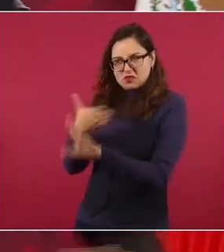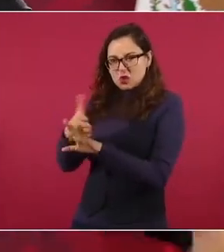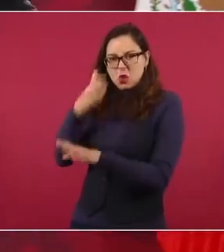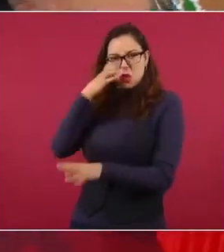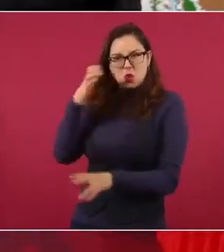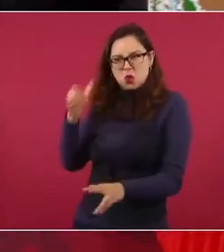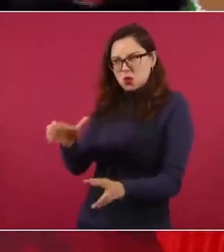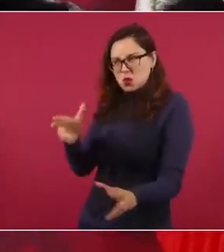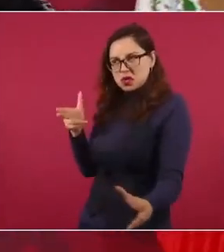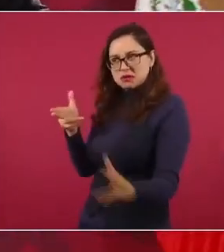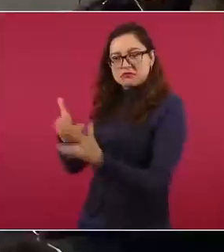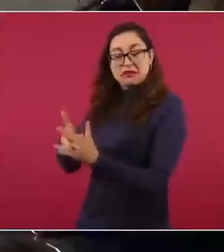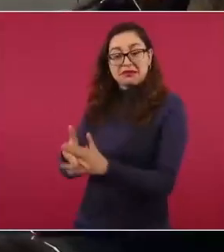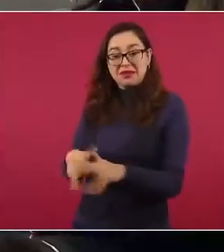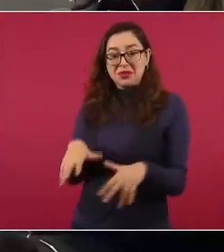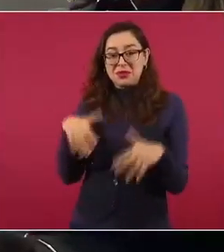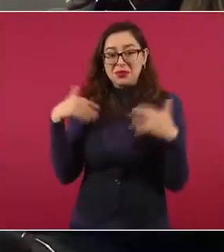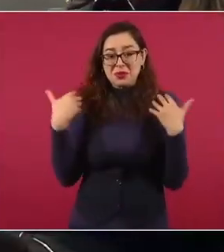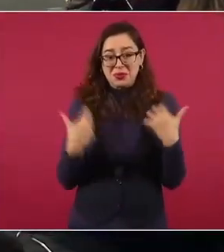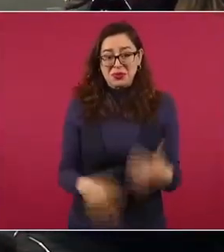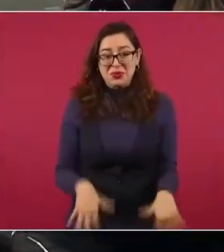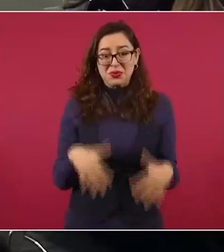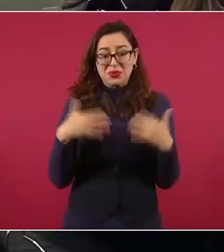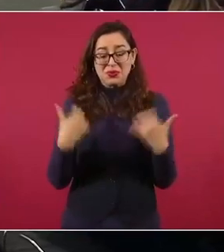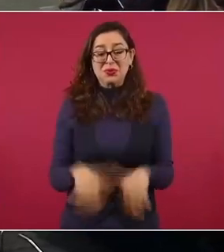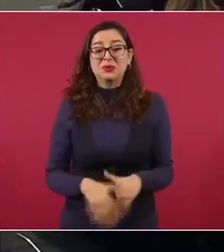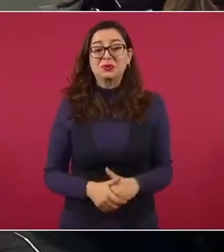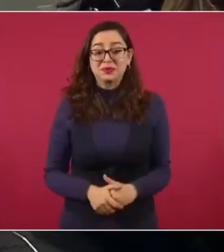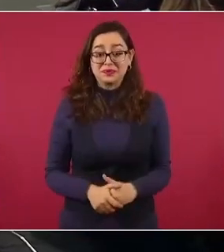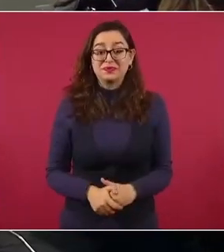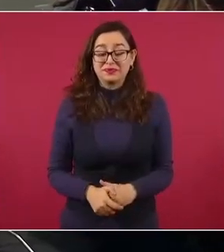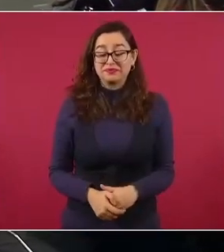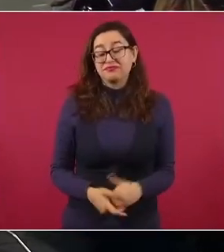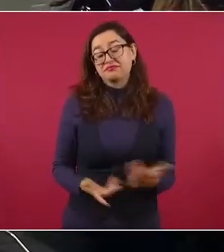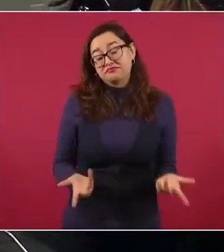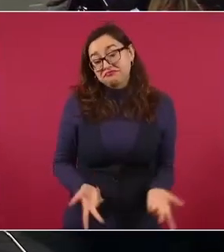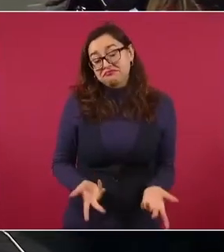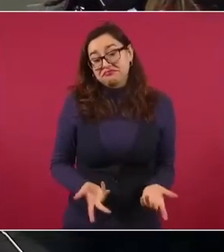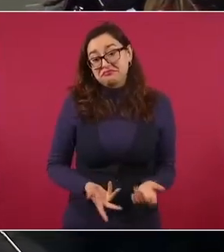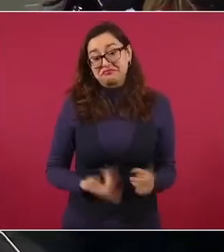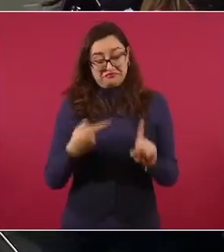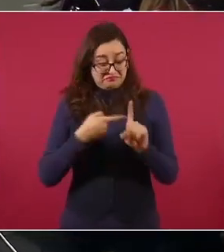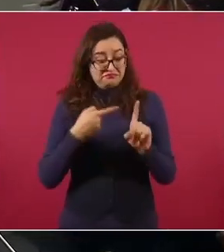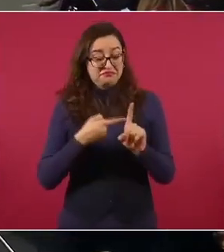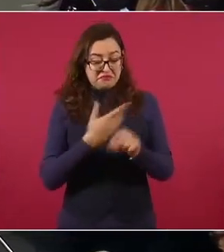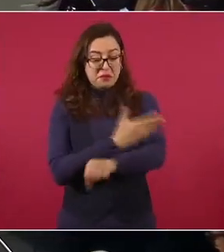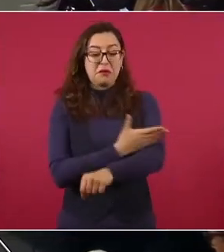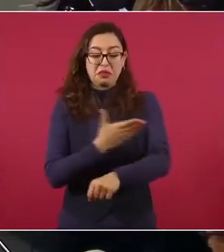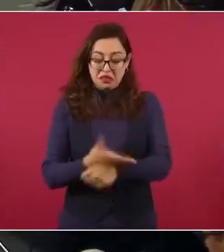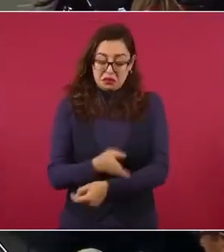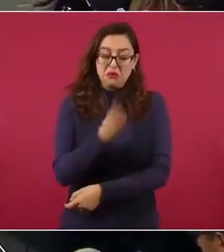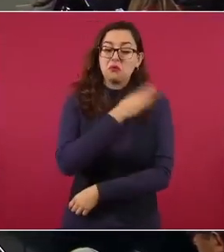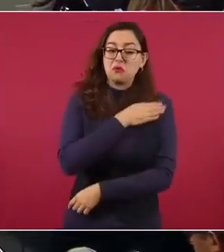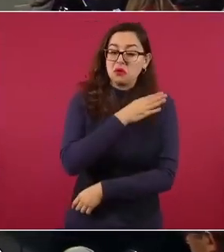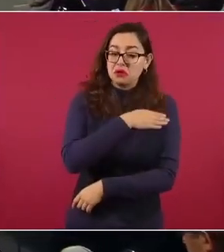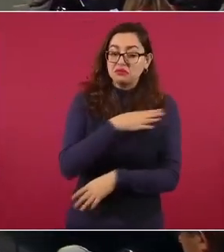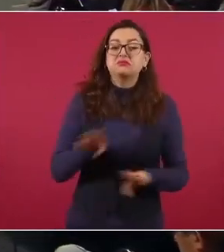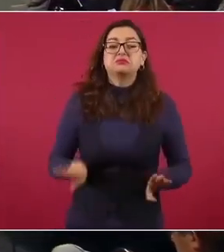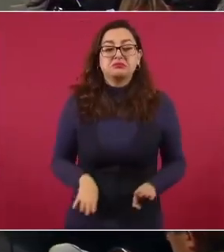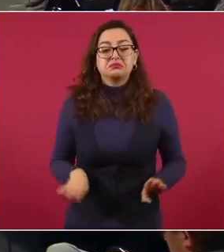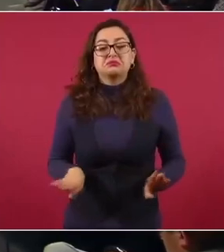Pero el presidente Francisco Madero era un hombre bueno, bien intencionado,